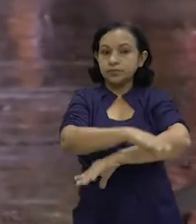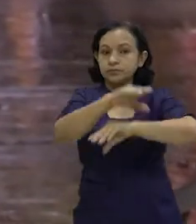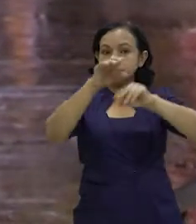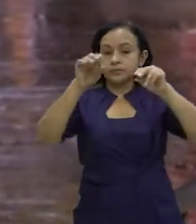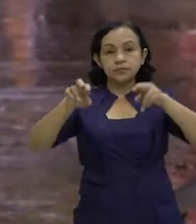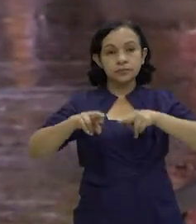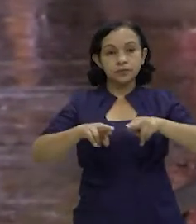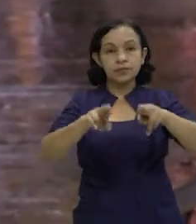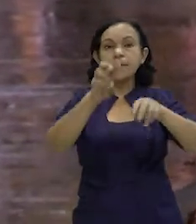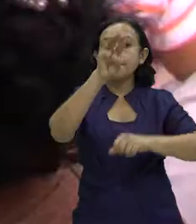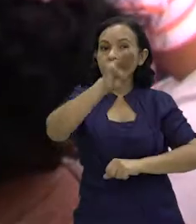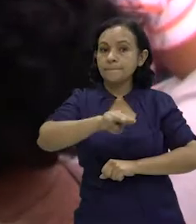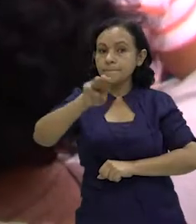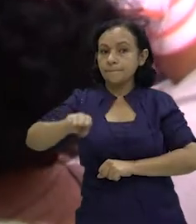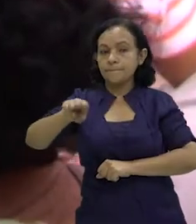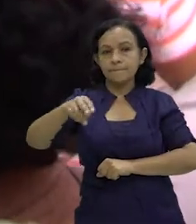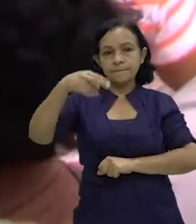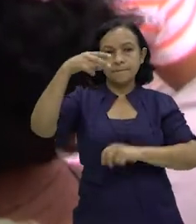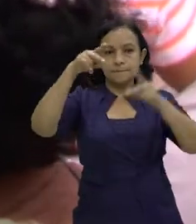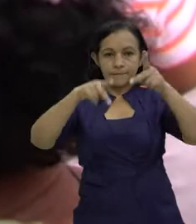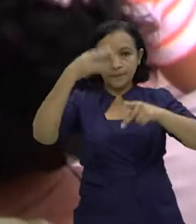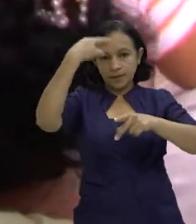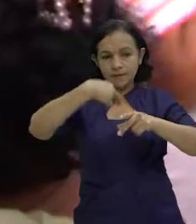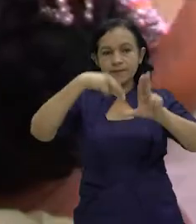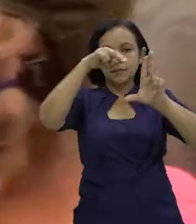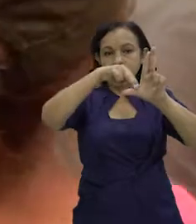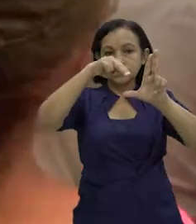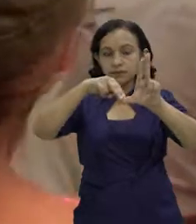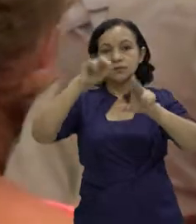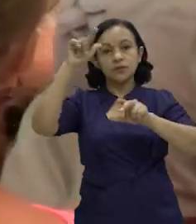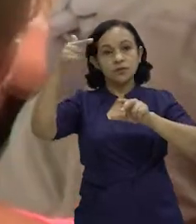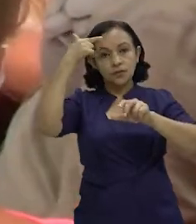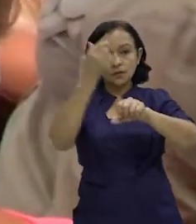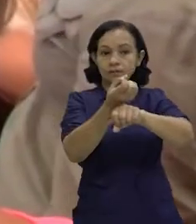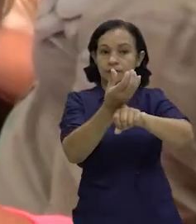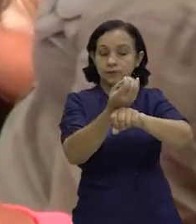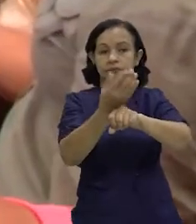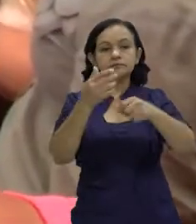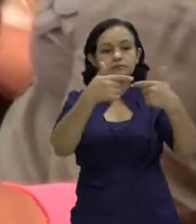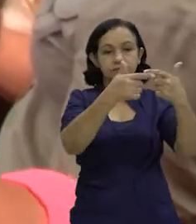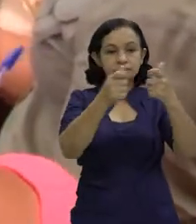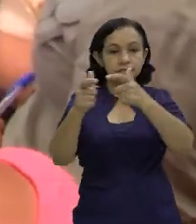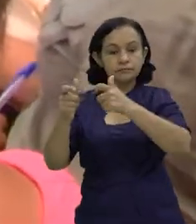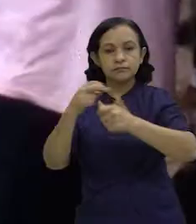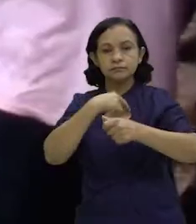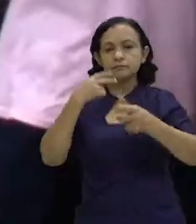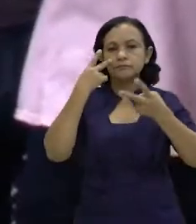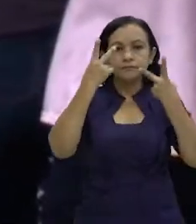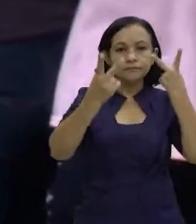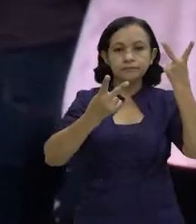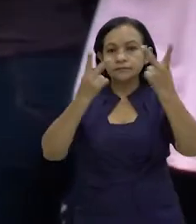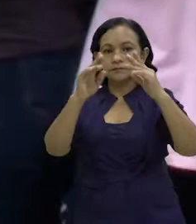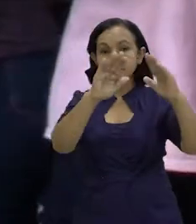de Matagalpa, autoridades de Sinapred, gobiernos locales, departamentales y comunidad organizada realizaron un recorrido por los